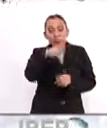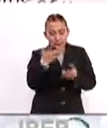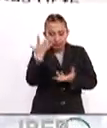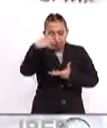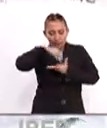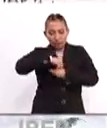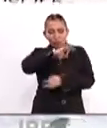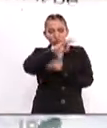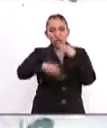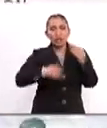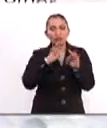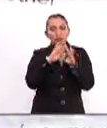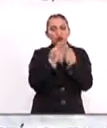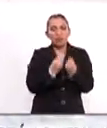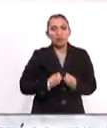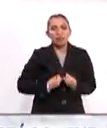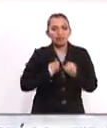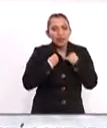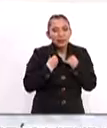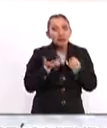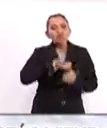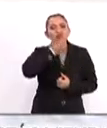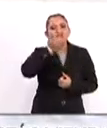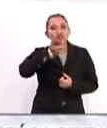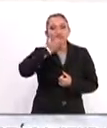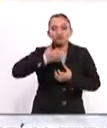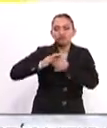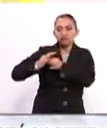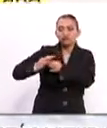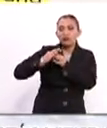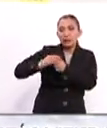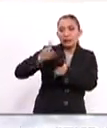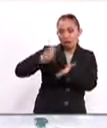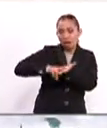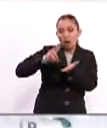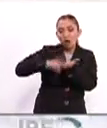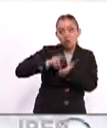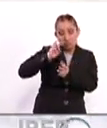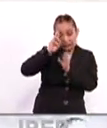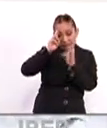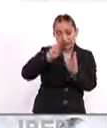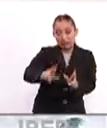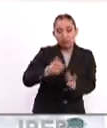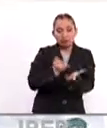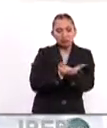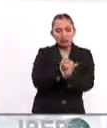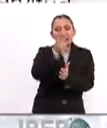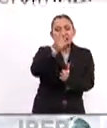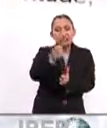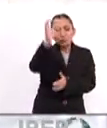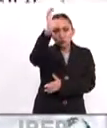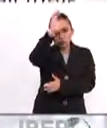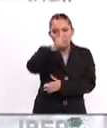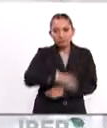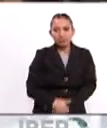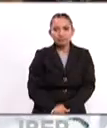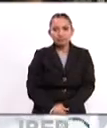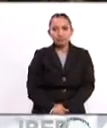formar parte de todos los modos de vida y costumbres compartidos y valorados que constituyen la definición de cultura.